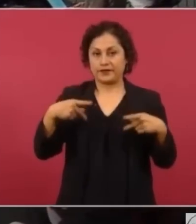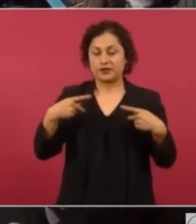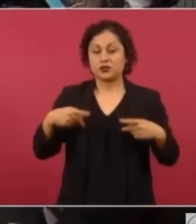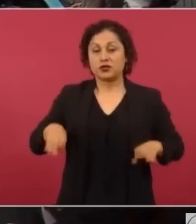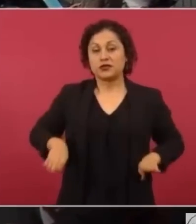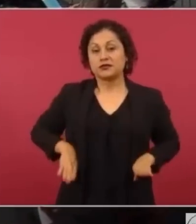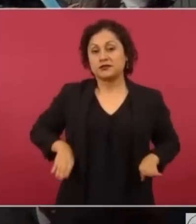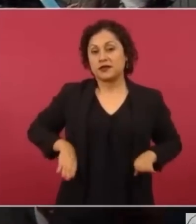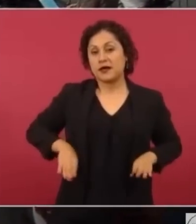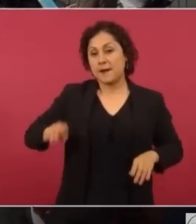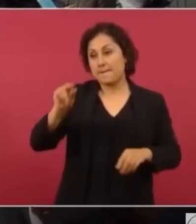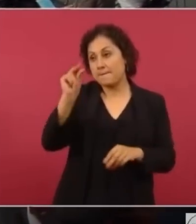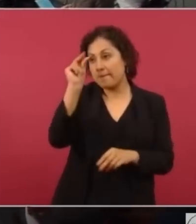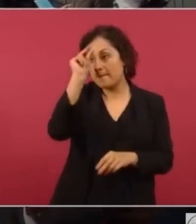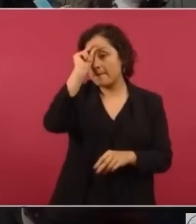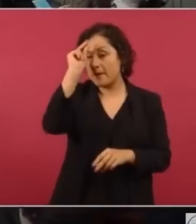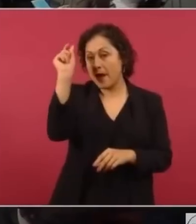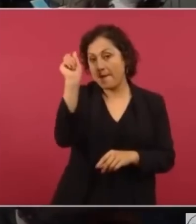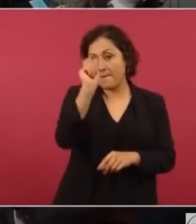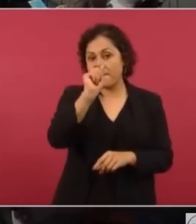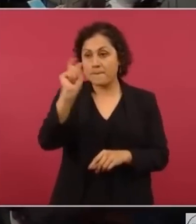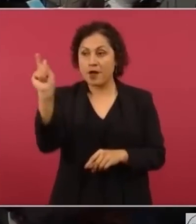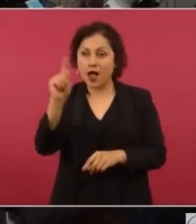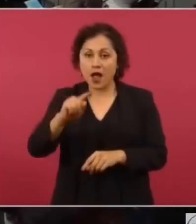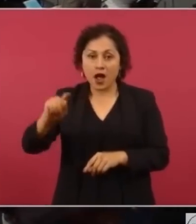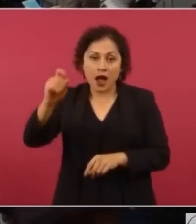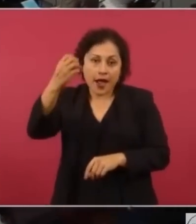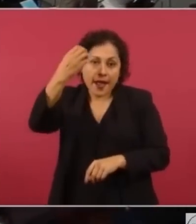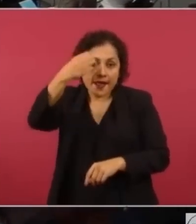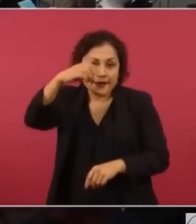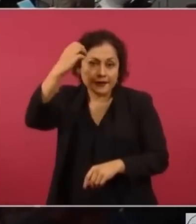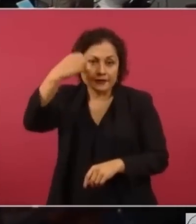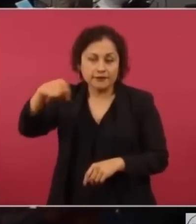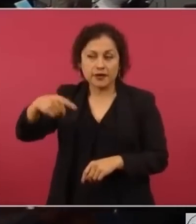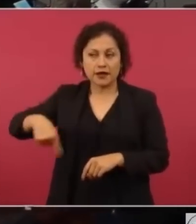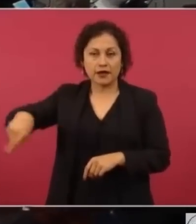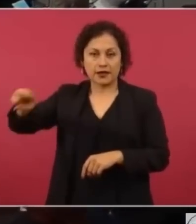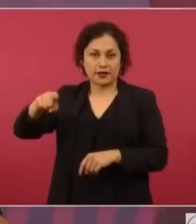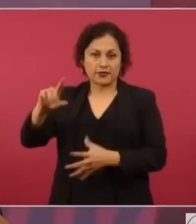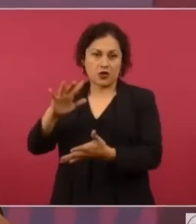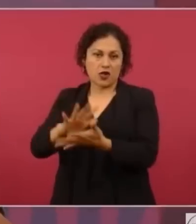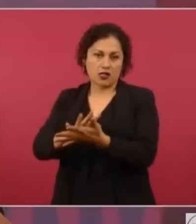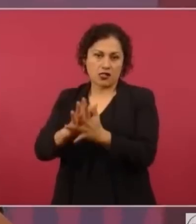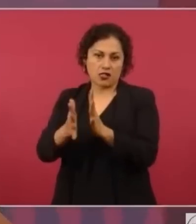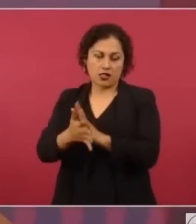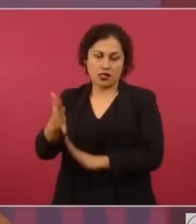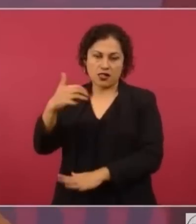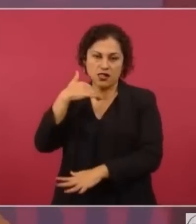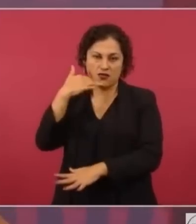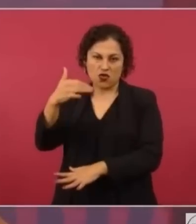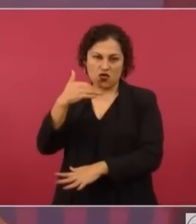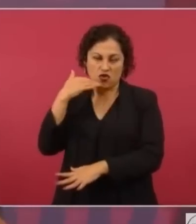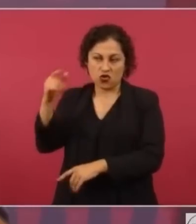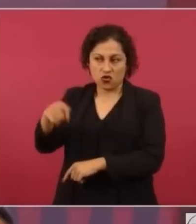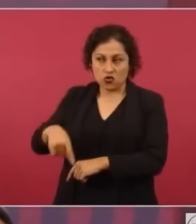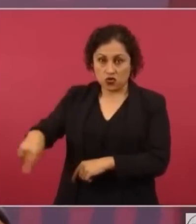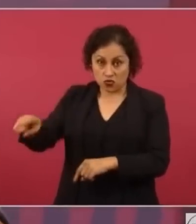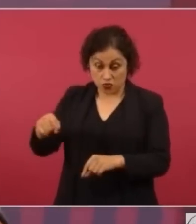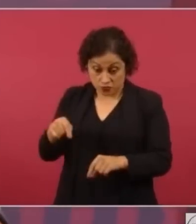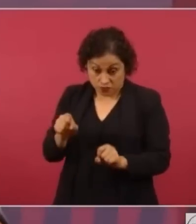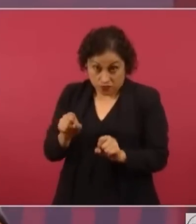son los que ahora están en contra de la ley